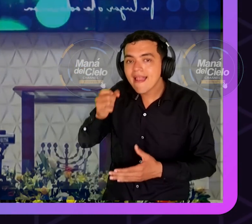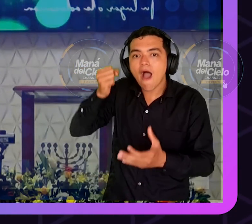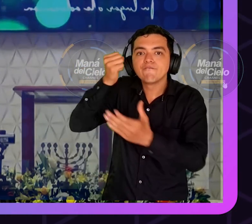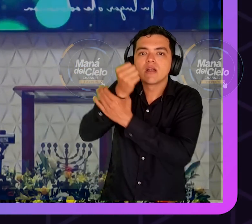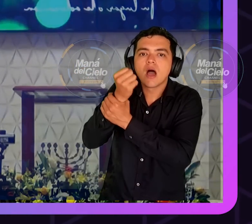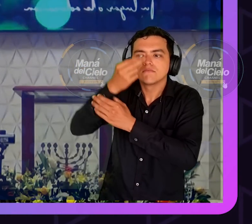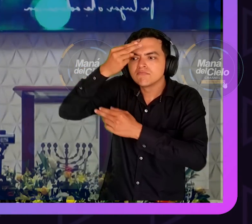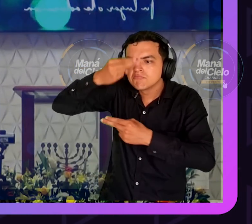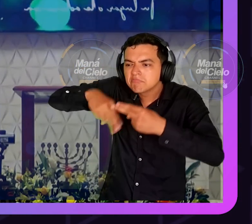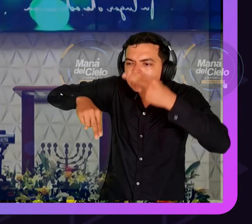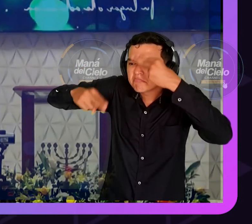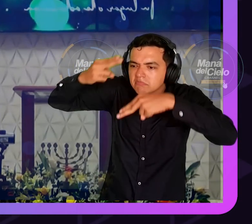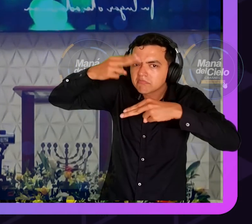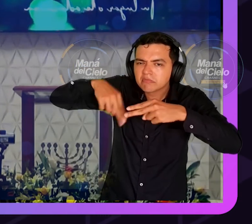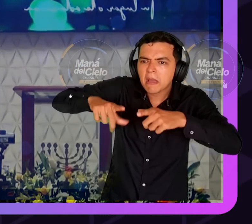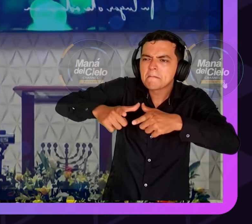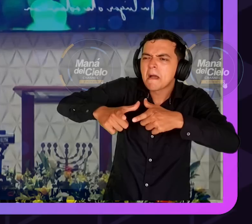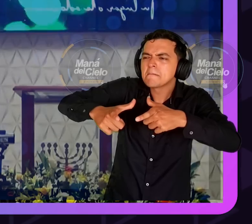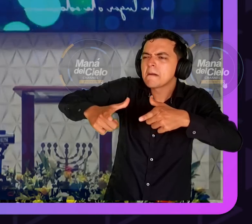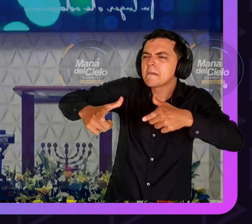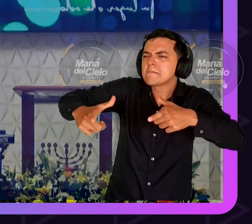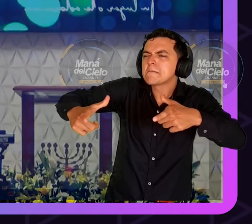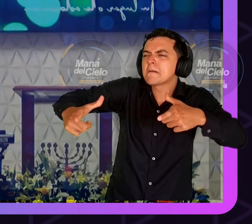mira quién están ahí.